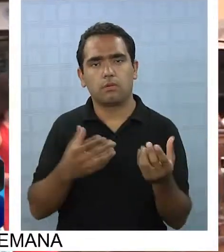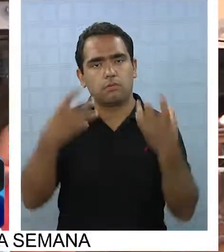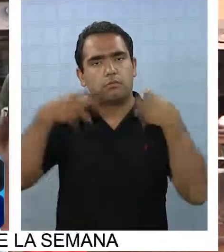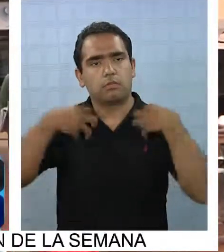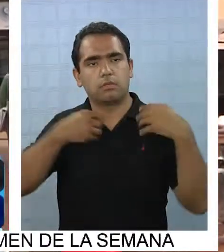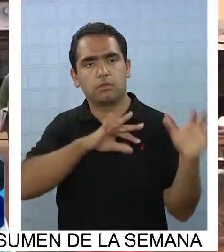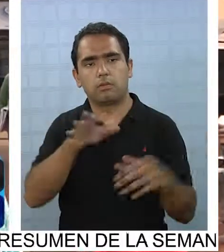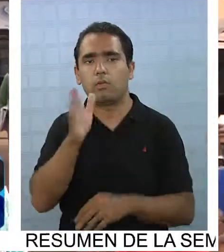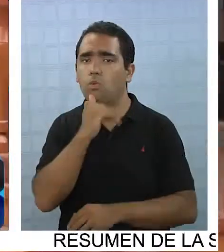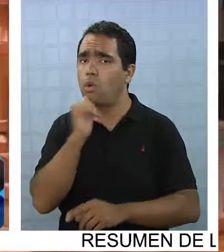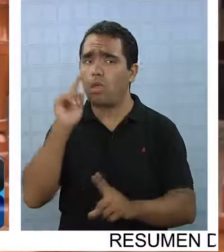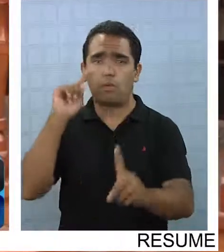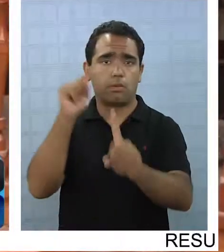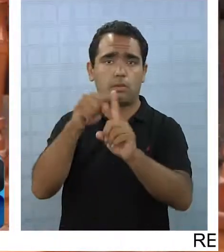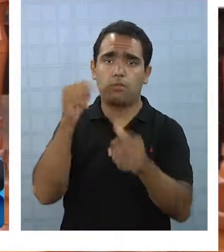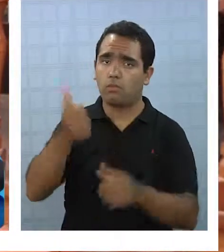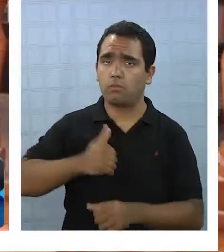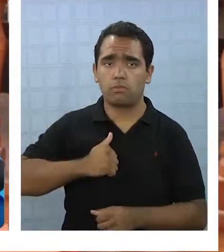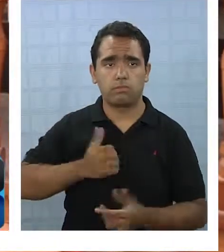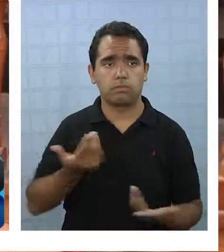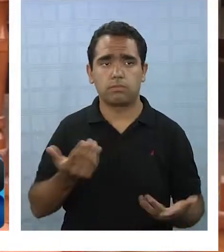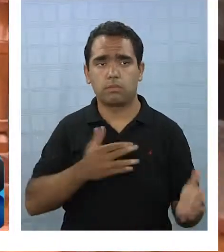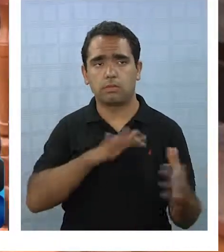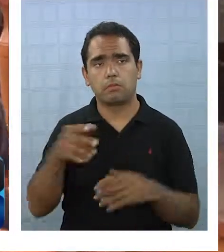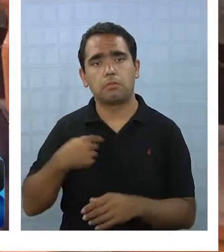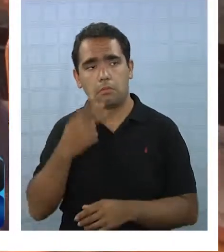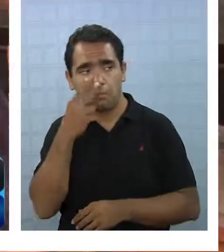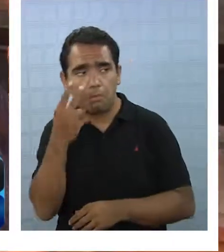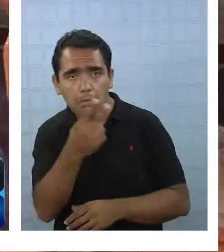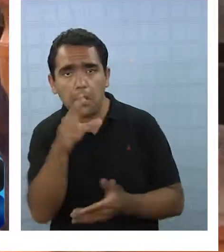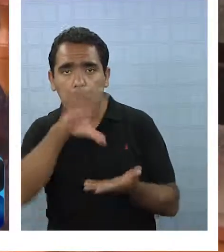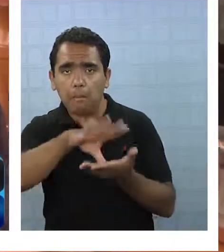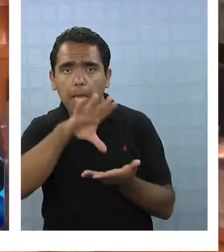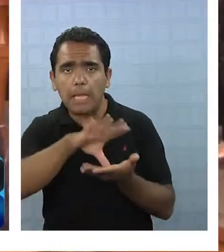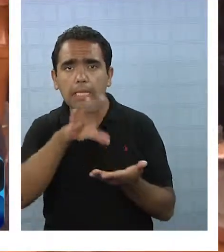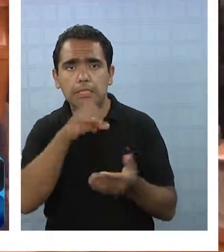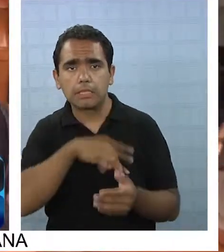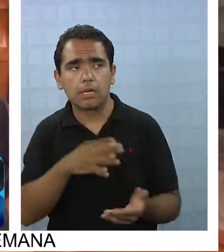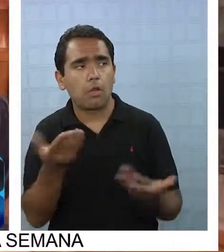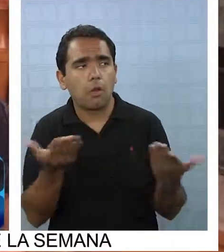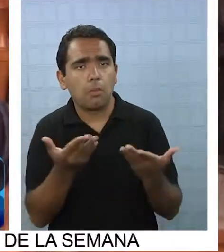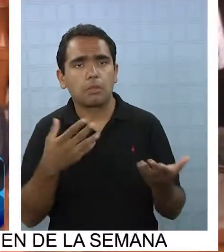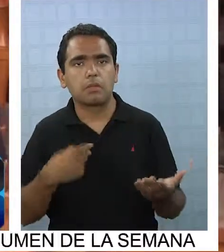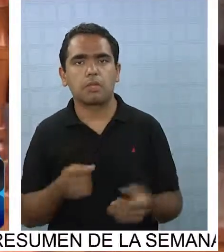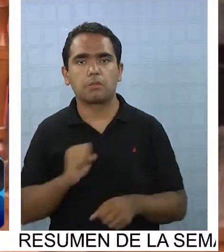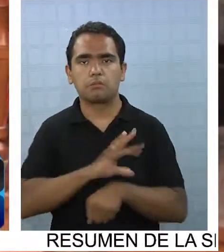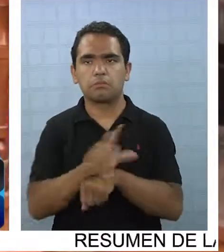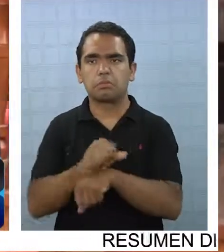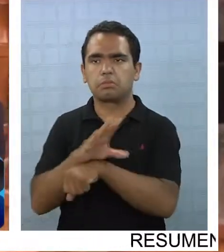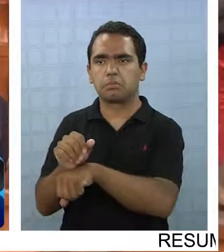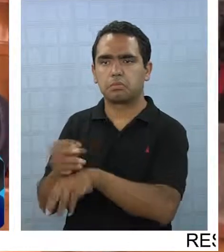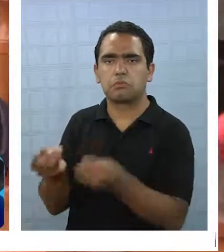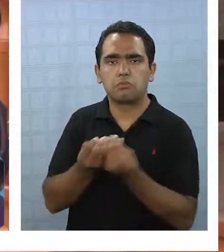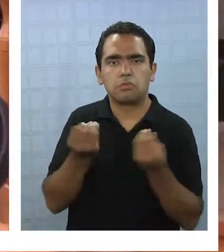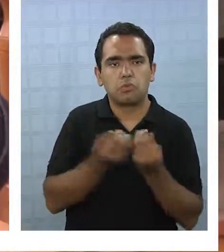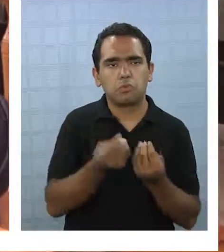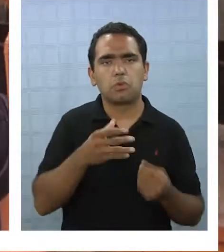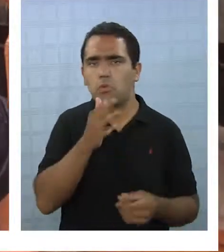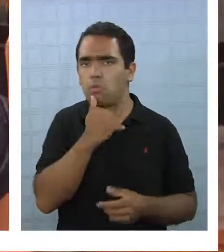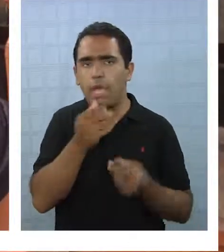objetivos que ella ha dicho. Porque es cosa de mirar cómo está el país nomás, pues la delincuencia ya se tomó casi el país, no podemos andar tranquilos,